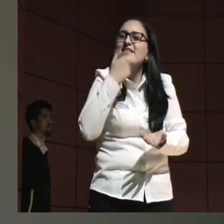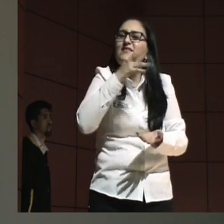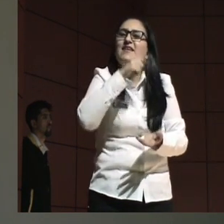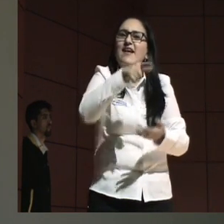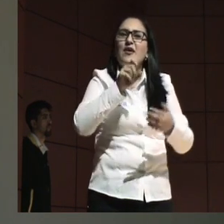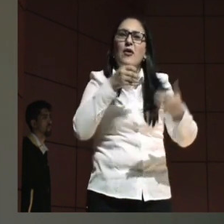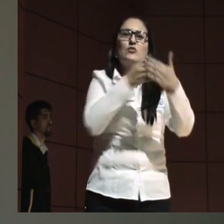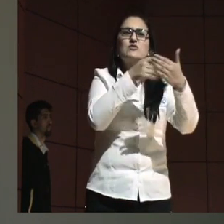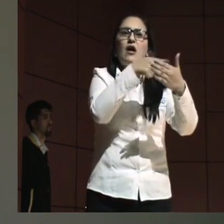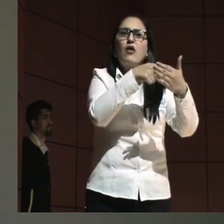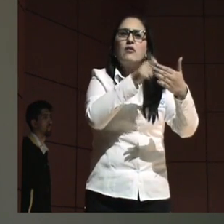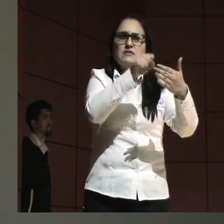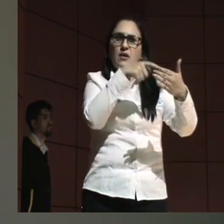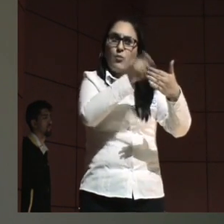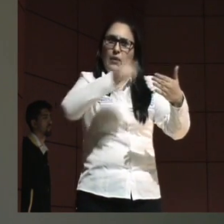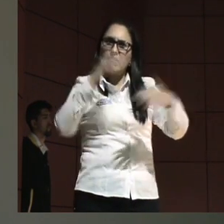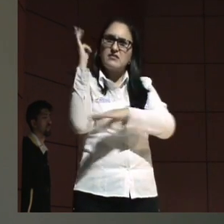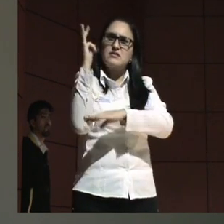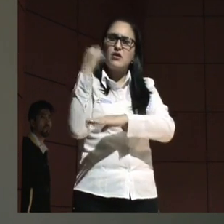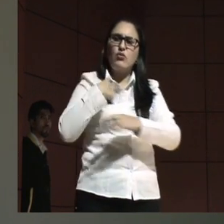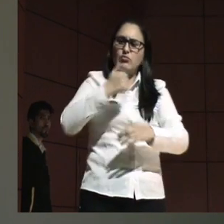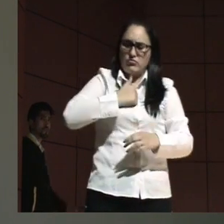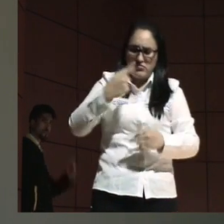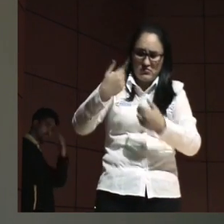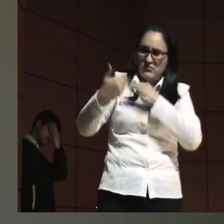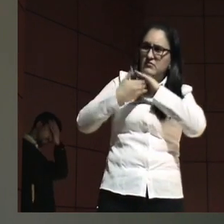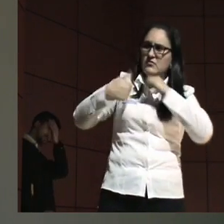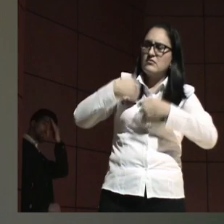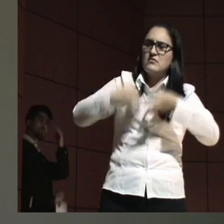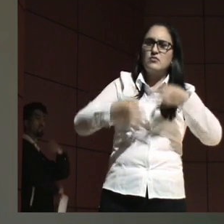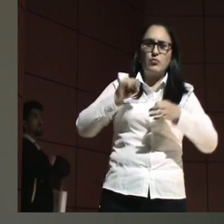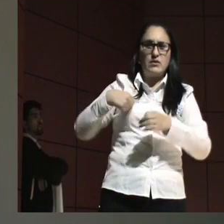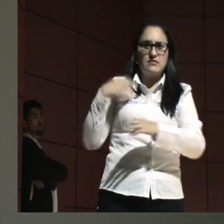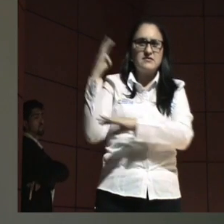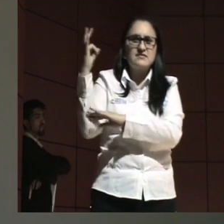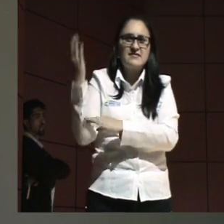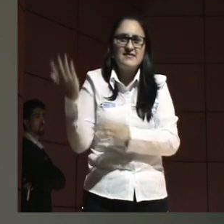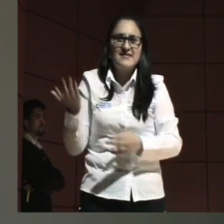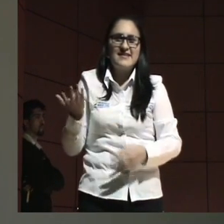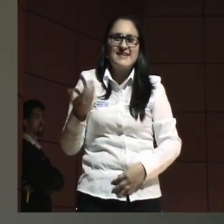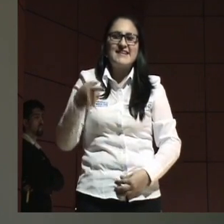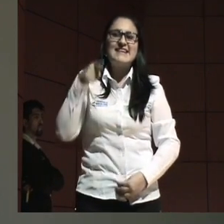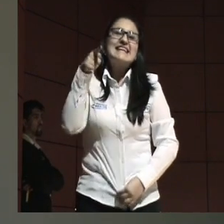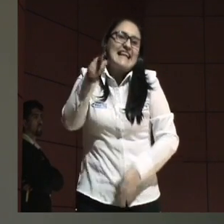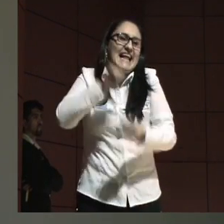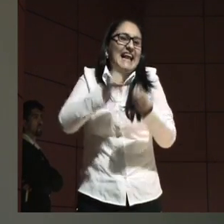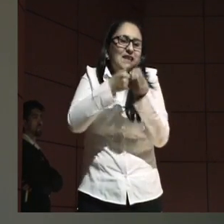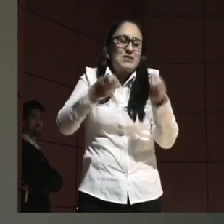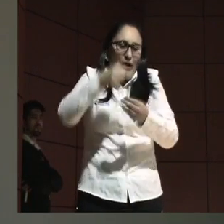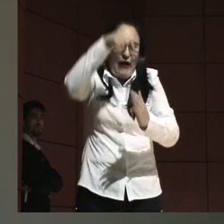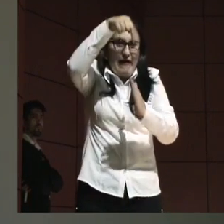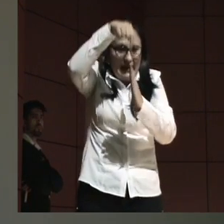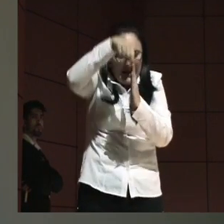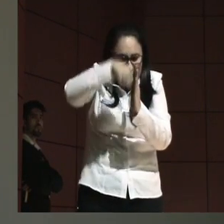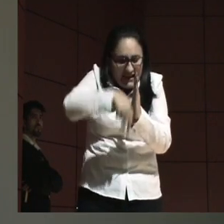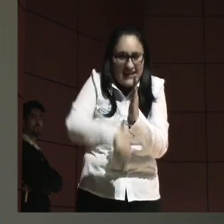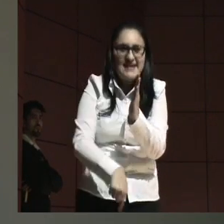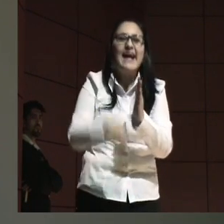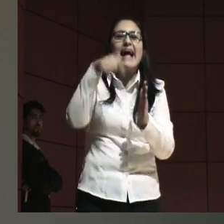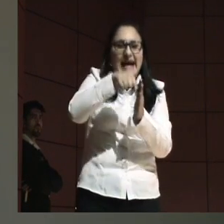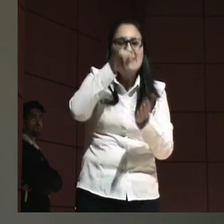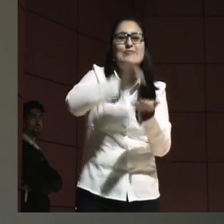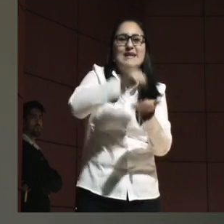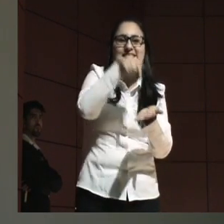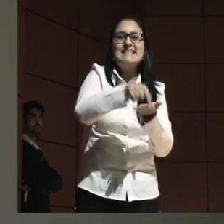coacusado puede ser testigo en su propio juicio? Son elementos de fondo, y por esas